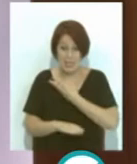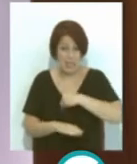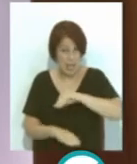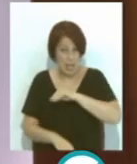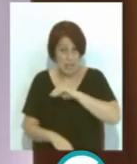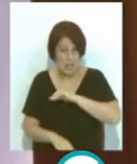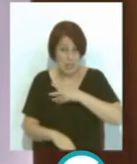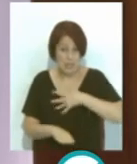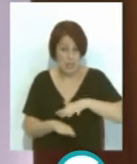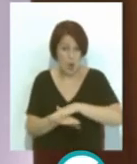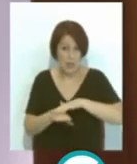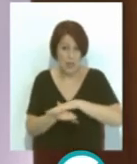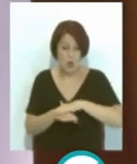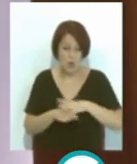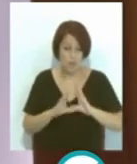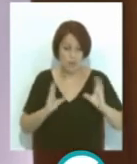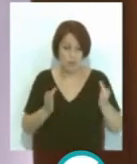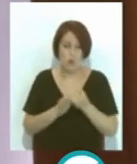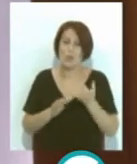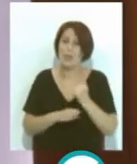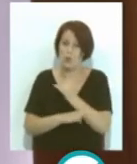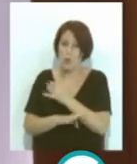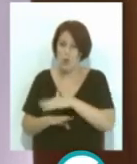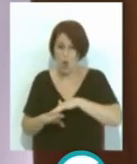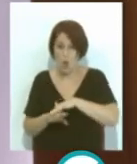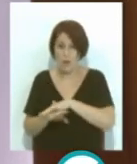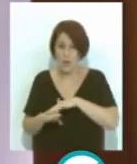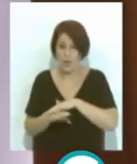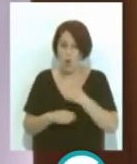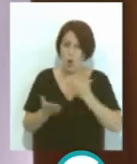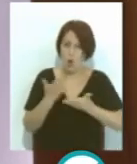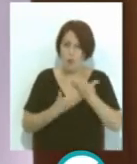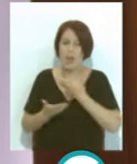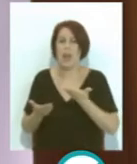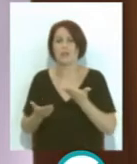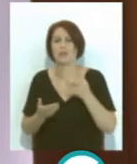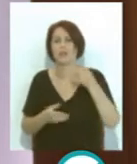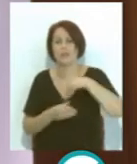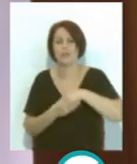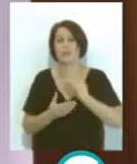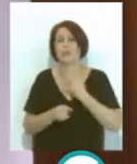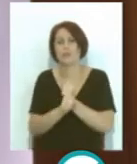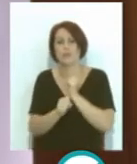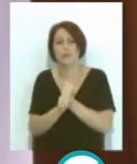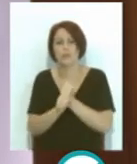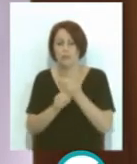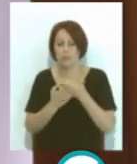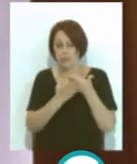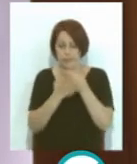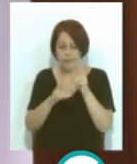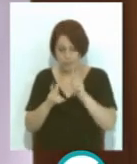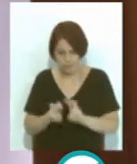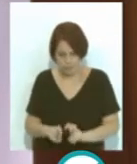habéis visto el conjunto de instituciones del estado que cooperan que colaboran en la labor de estudio de